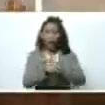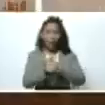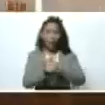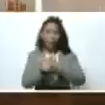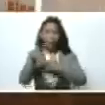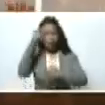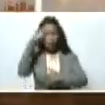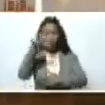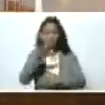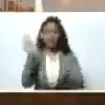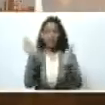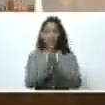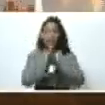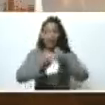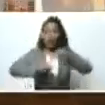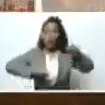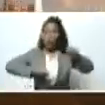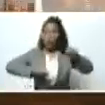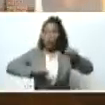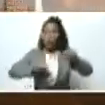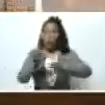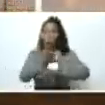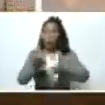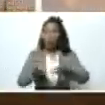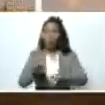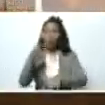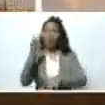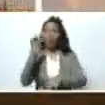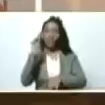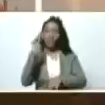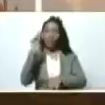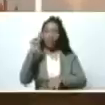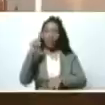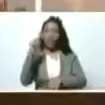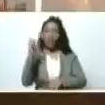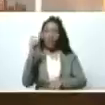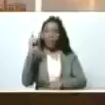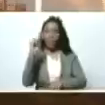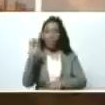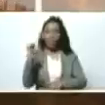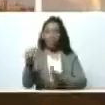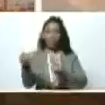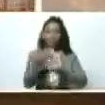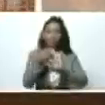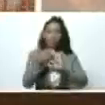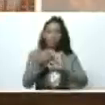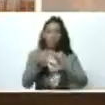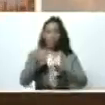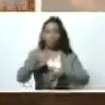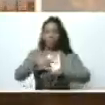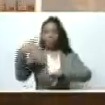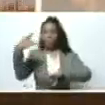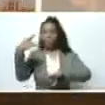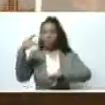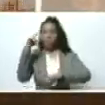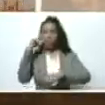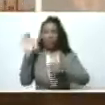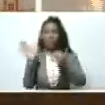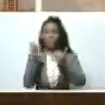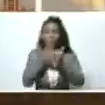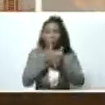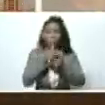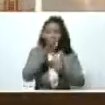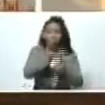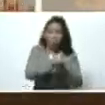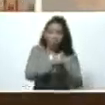entrando a la ciudad de San Cristóbal, el municipio Fernández Feo, ahí hubo afectaciones graves y se cubrió la entrada al